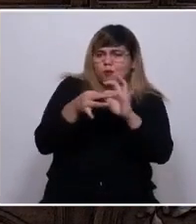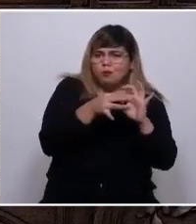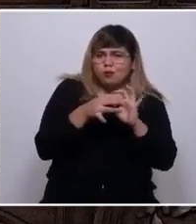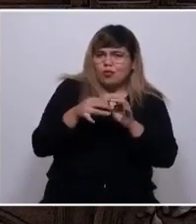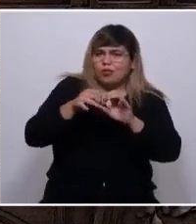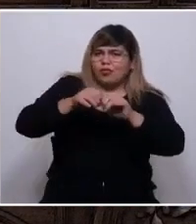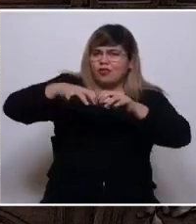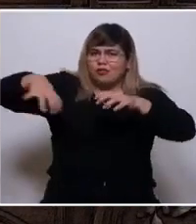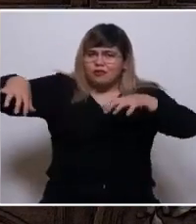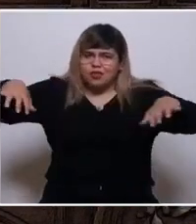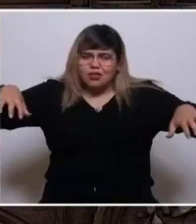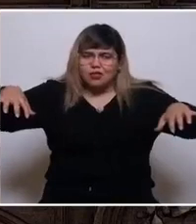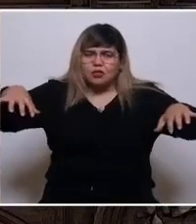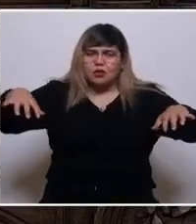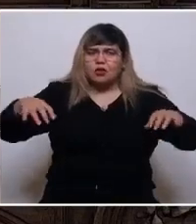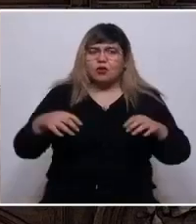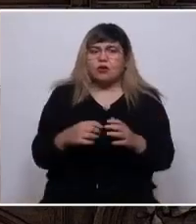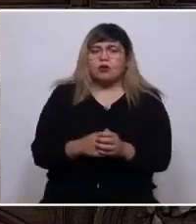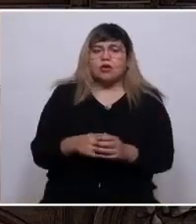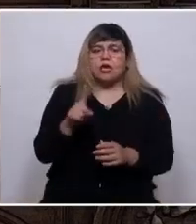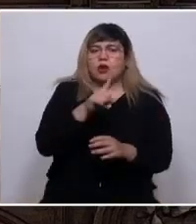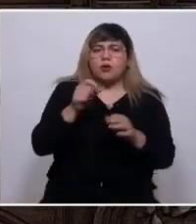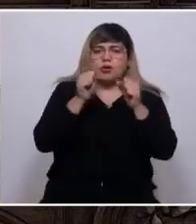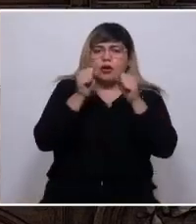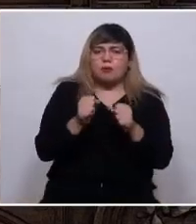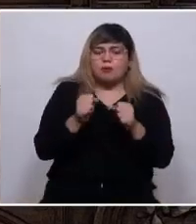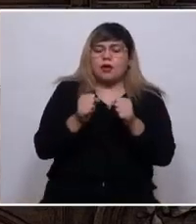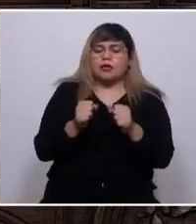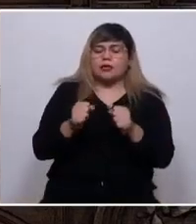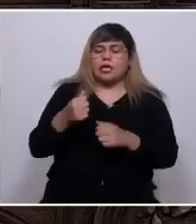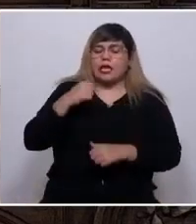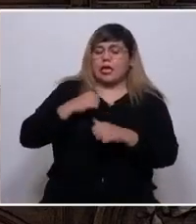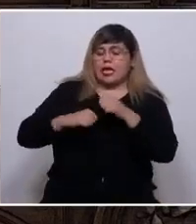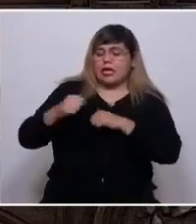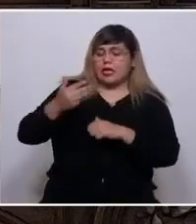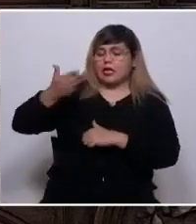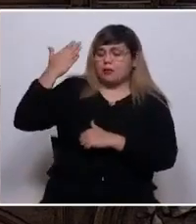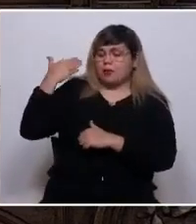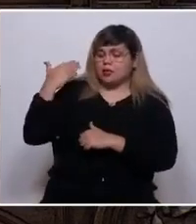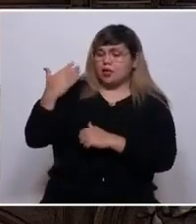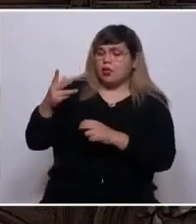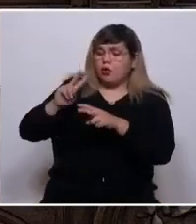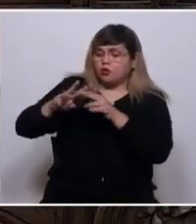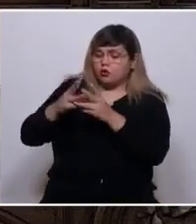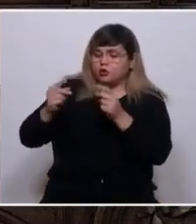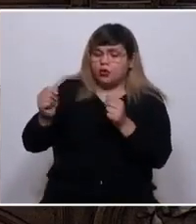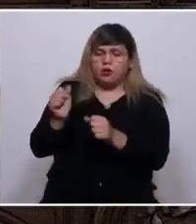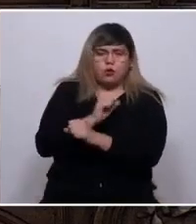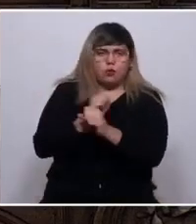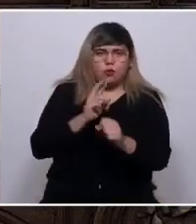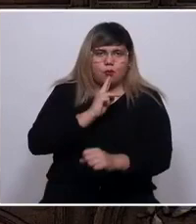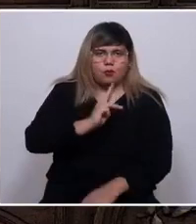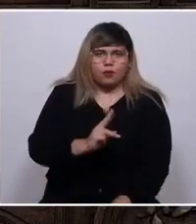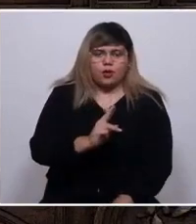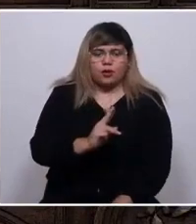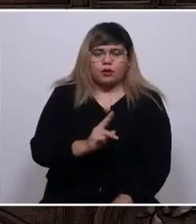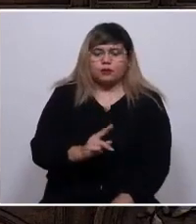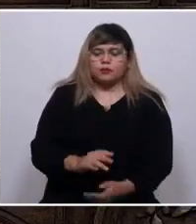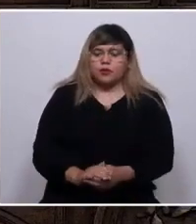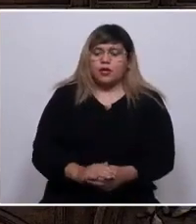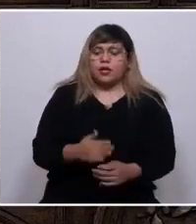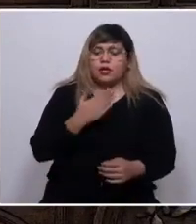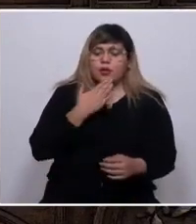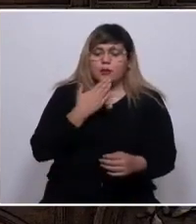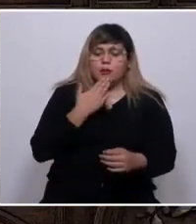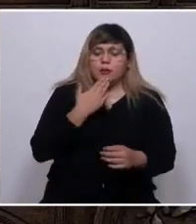que todavía no es capaz de cerrar del todo las heridas del pasado. La tragedia de validar la violencia como método de acción política.